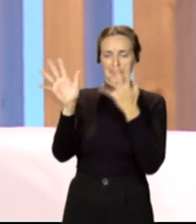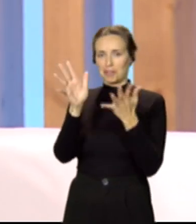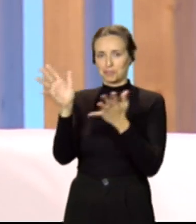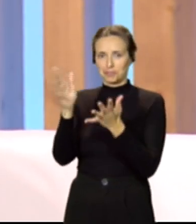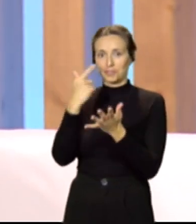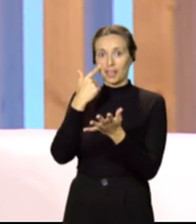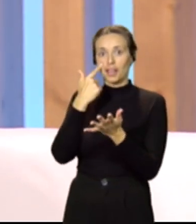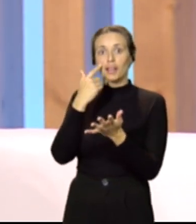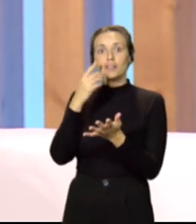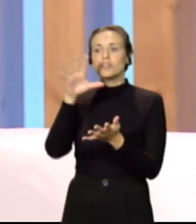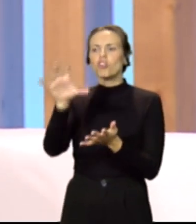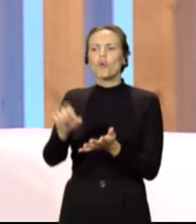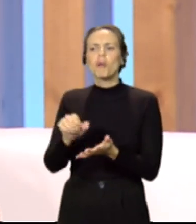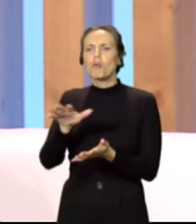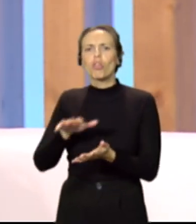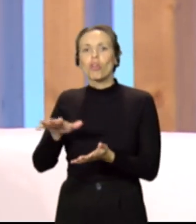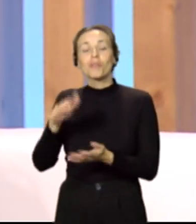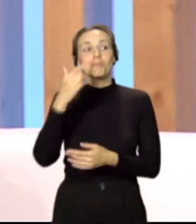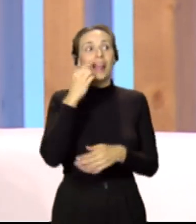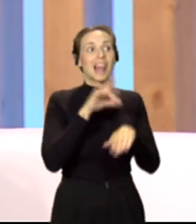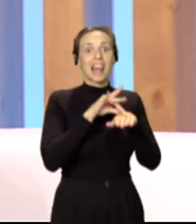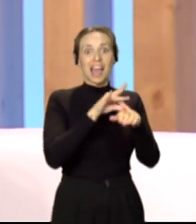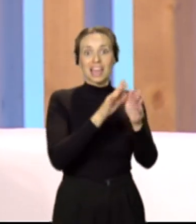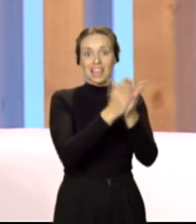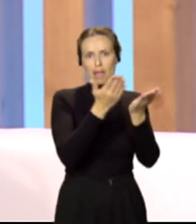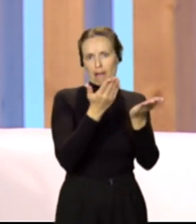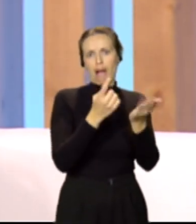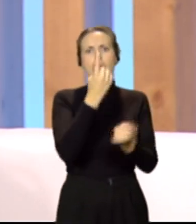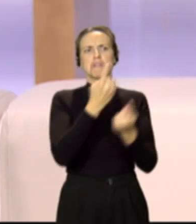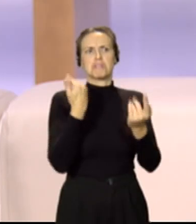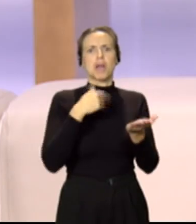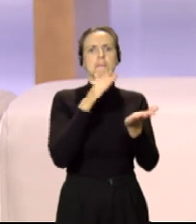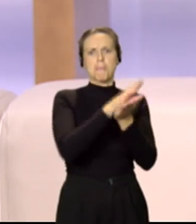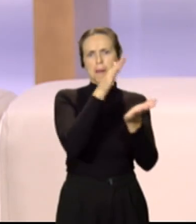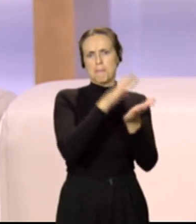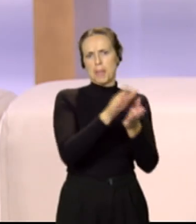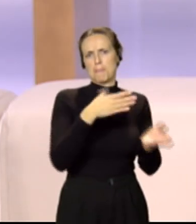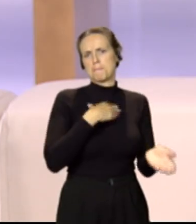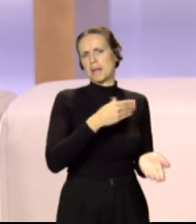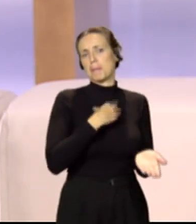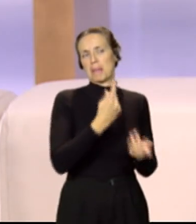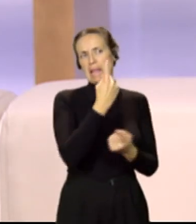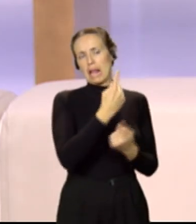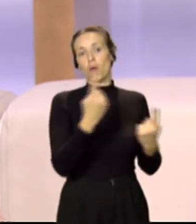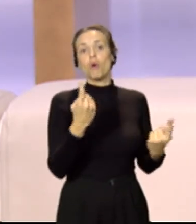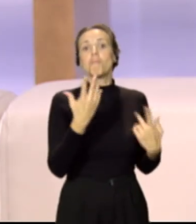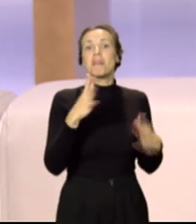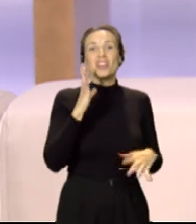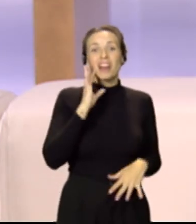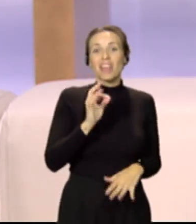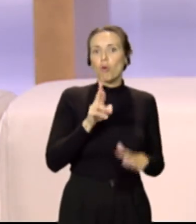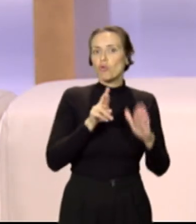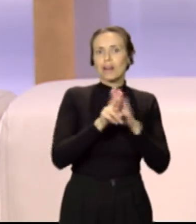y la podemos encontrar dónde. Sí, la guía, bueno, hemos impreso algunos ejemplares en papel, pero realmente es un